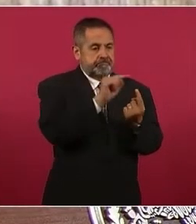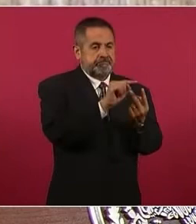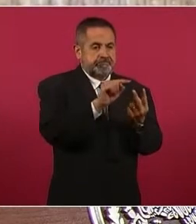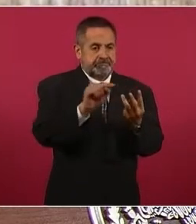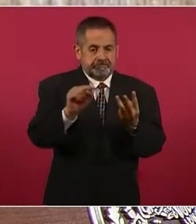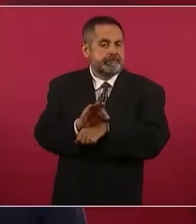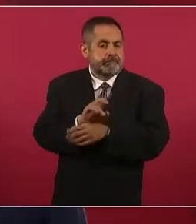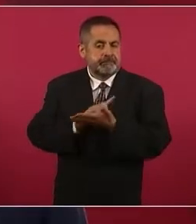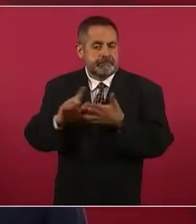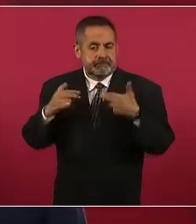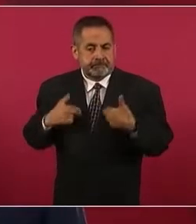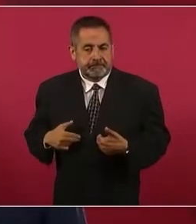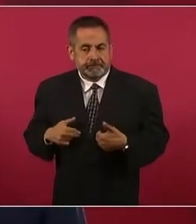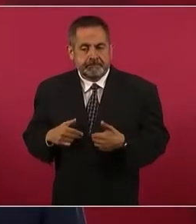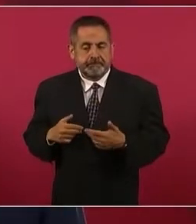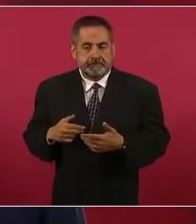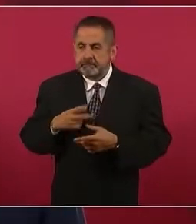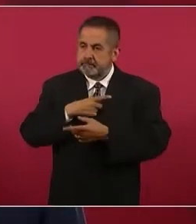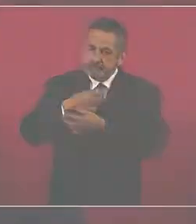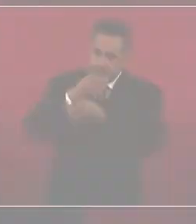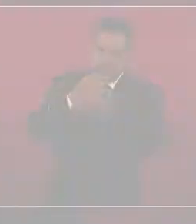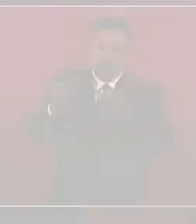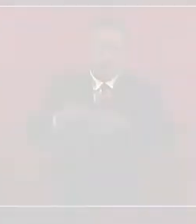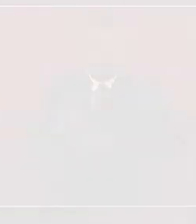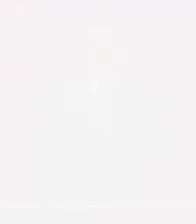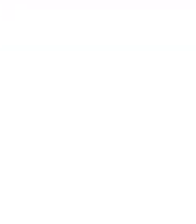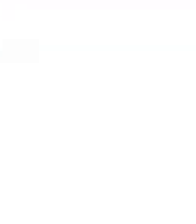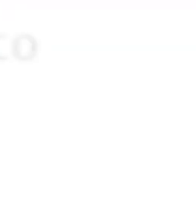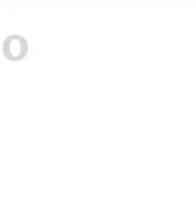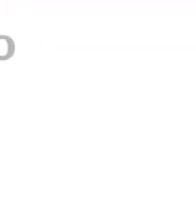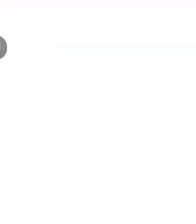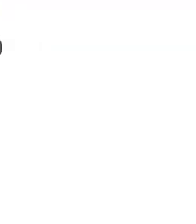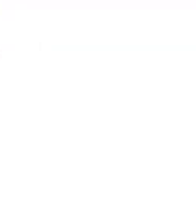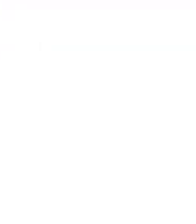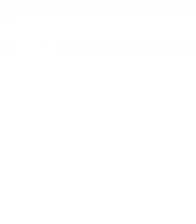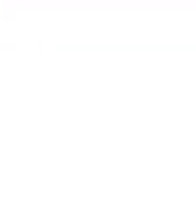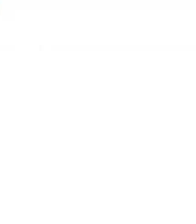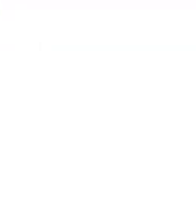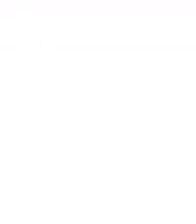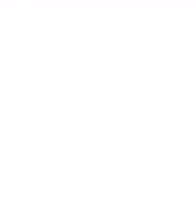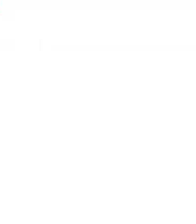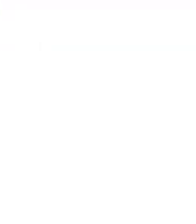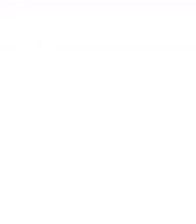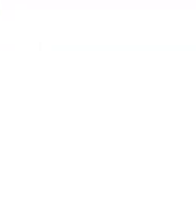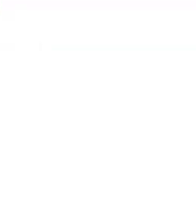derechos humanos. No puede haber silencio. Morena, la esperanza de México.